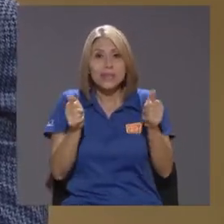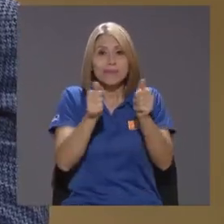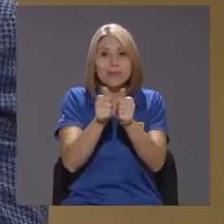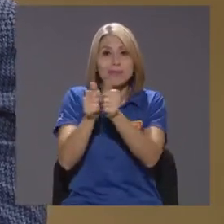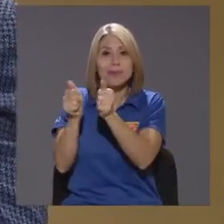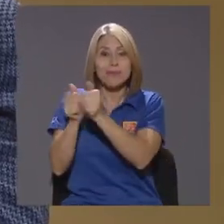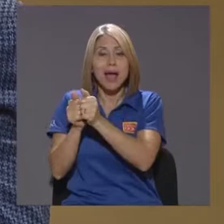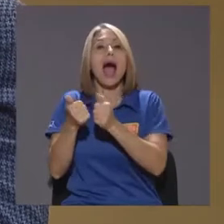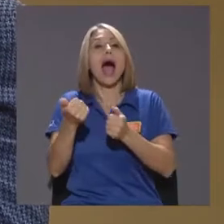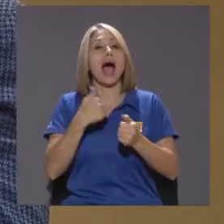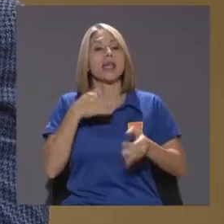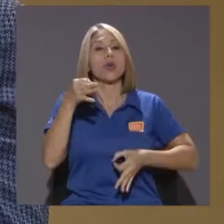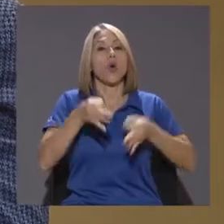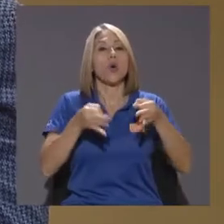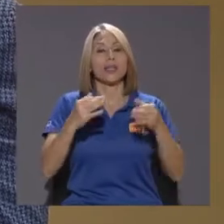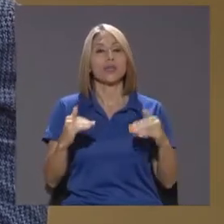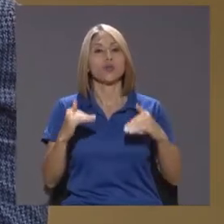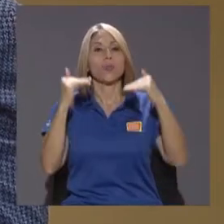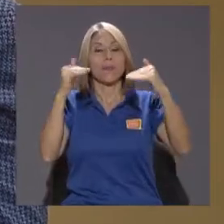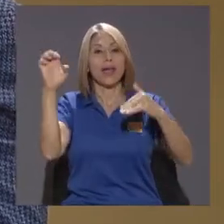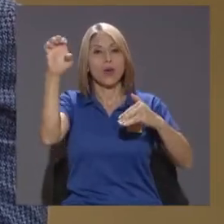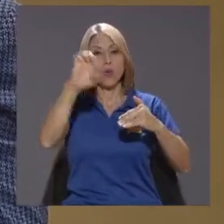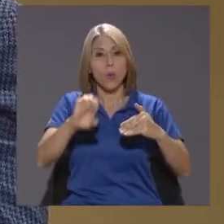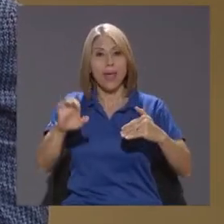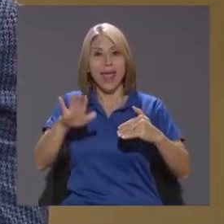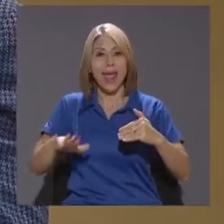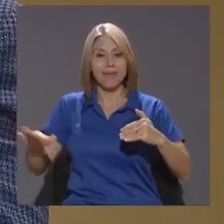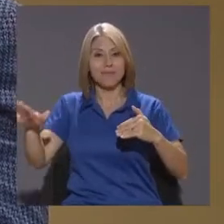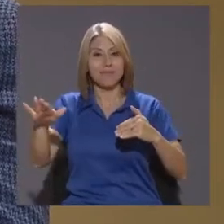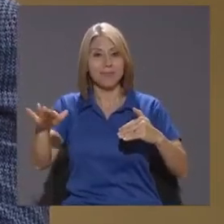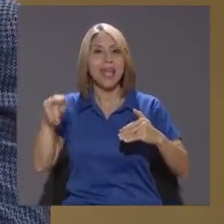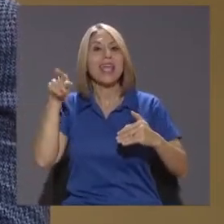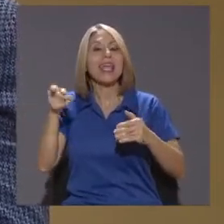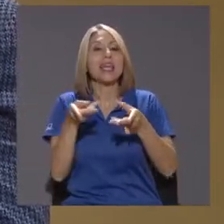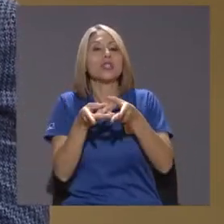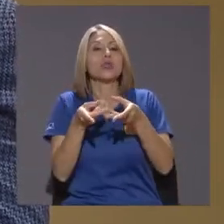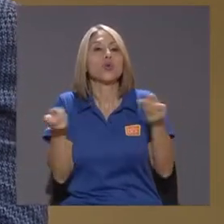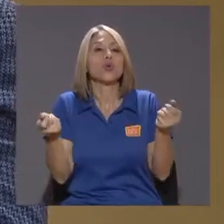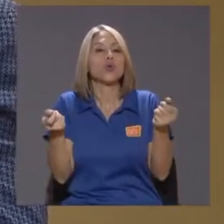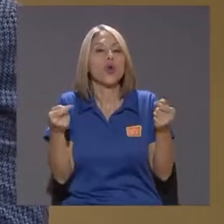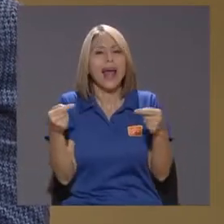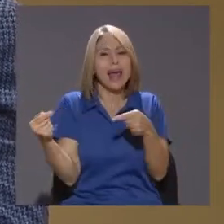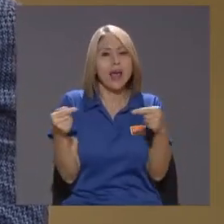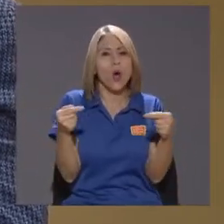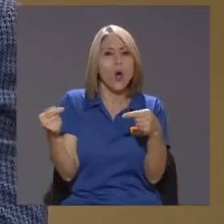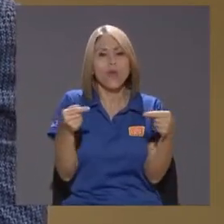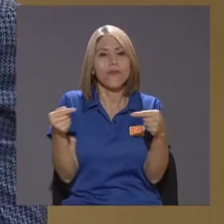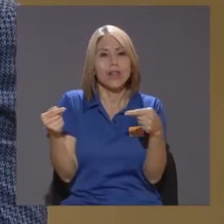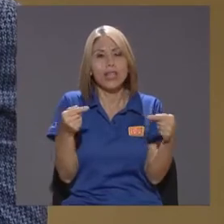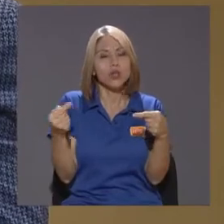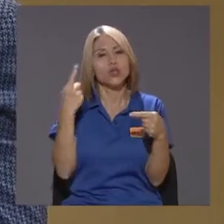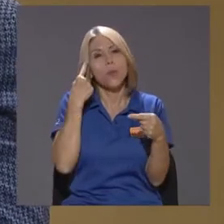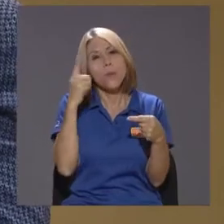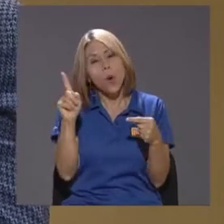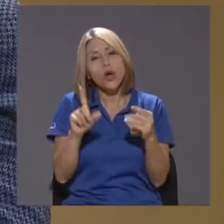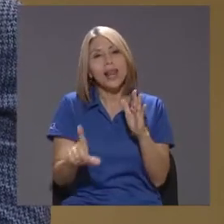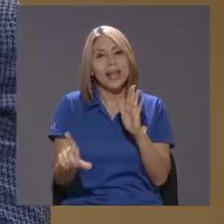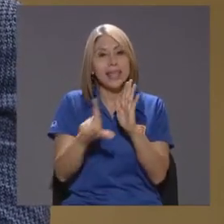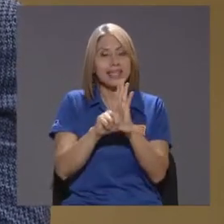Suprema Europea Que en última instancia Dirime Diferencias Entre conflictos Que pueda haber Por legislación